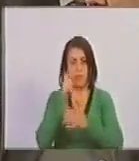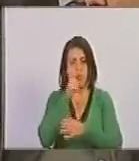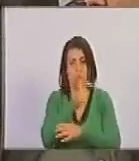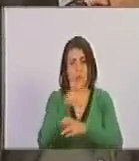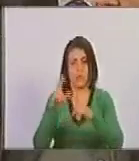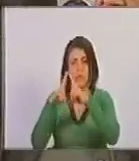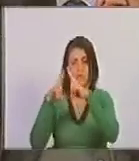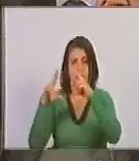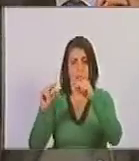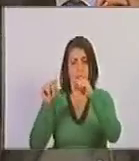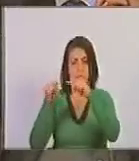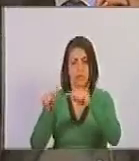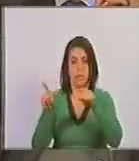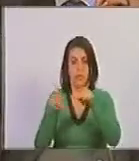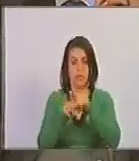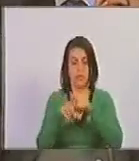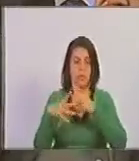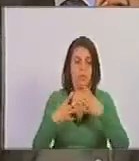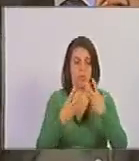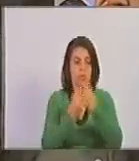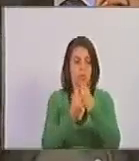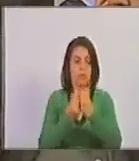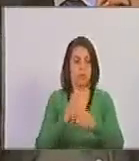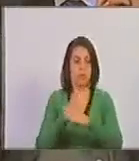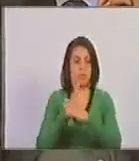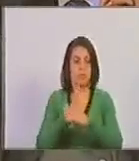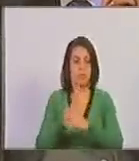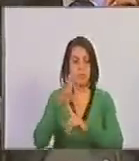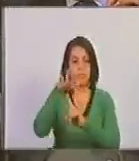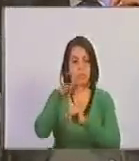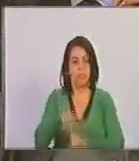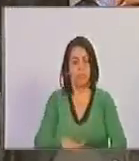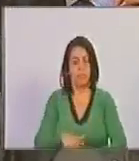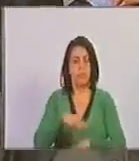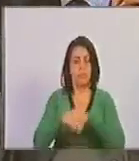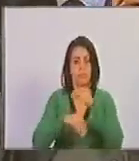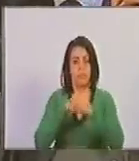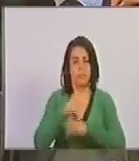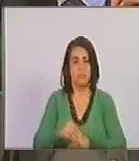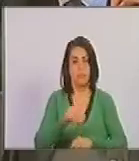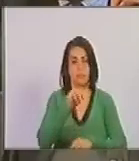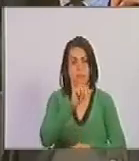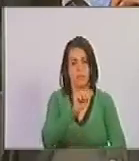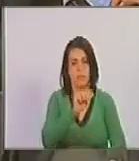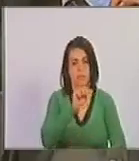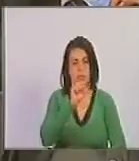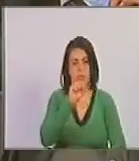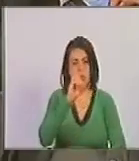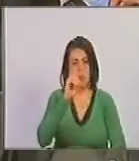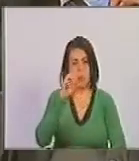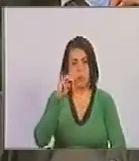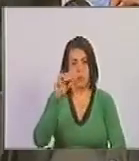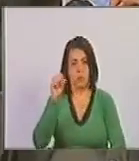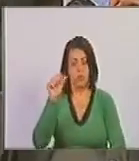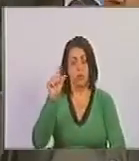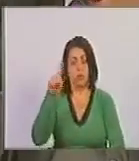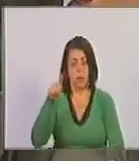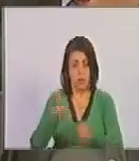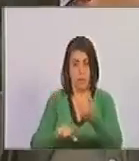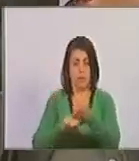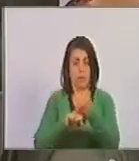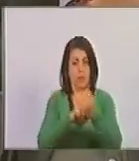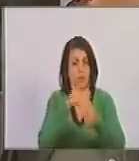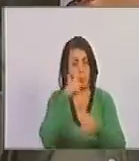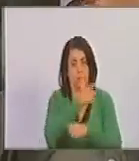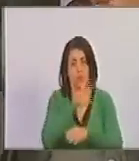nicaragüense, así como lo acompañamos contra la dictadura de Anastasio Somoza, como prestamos también la colaboración